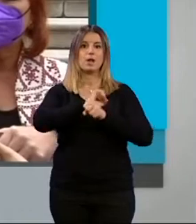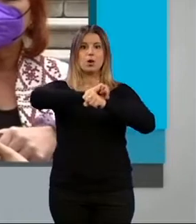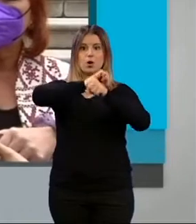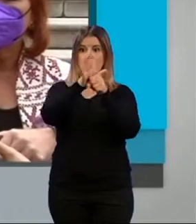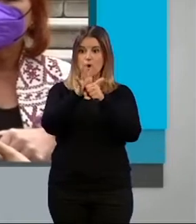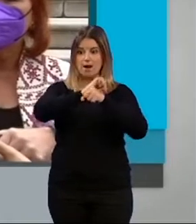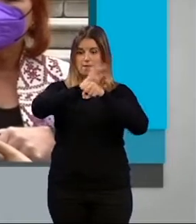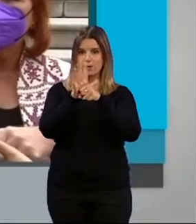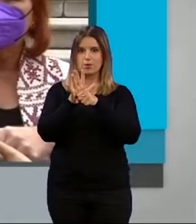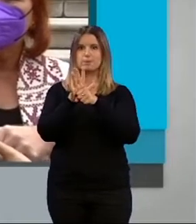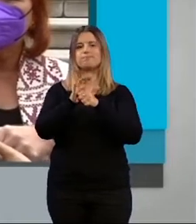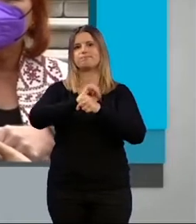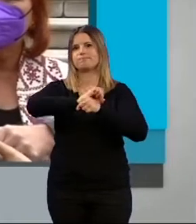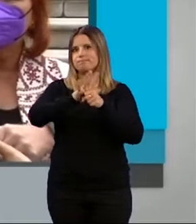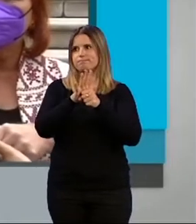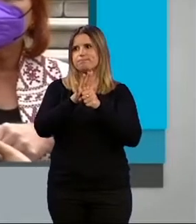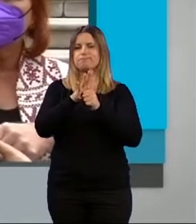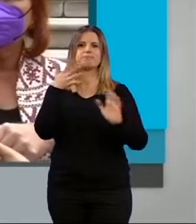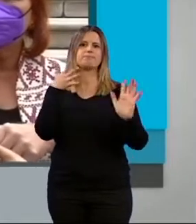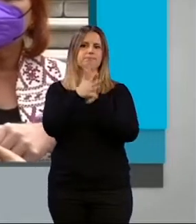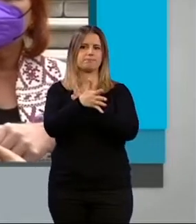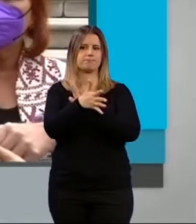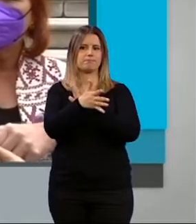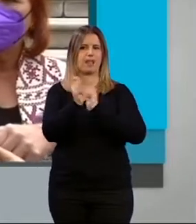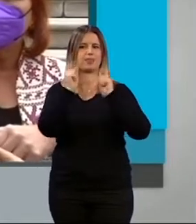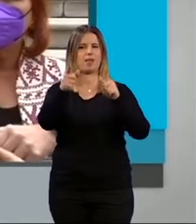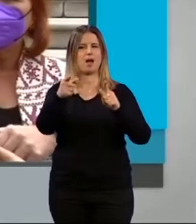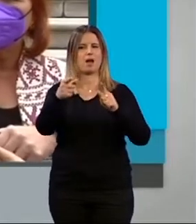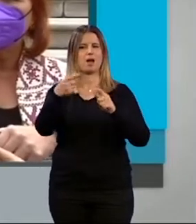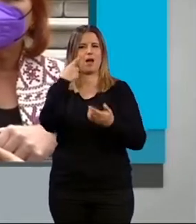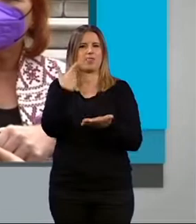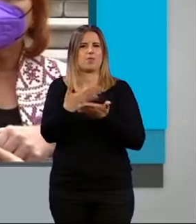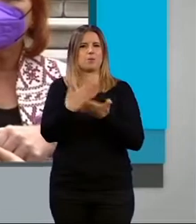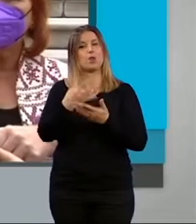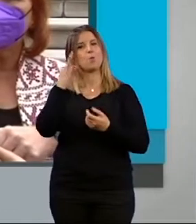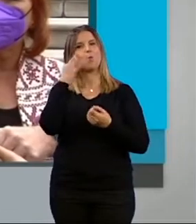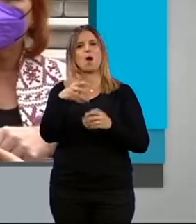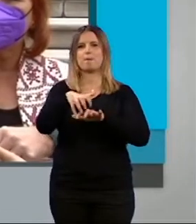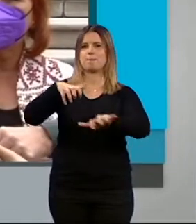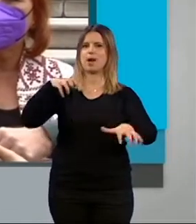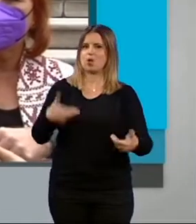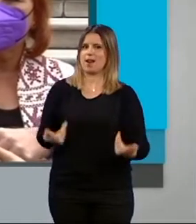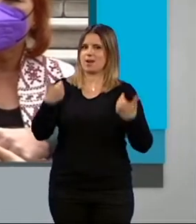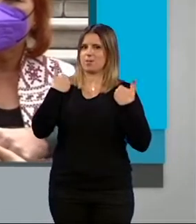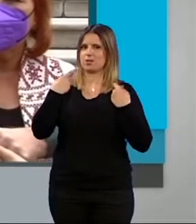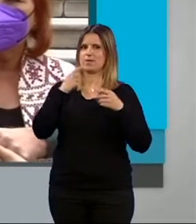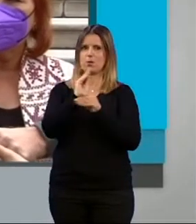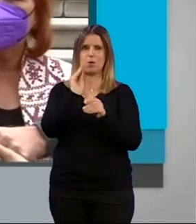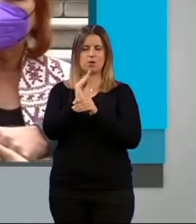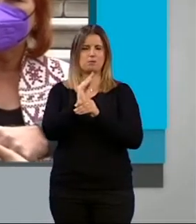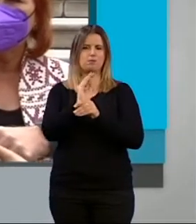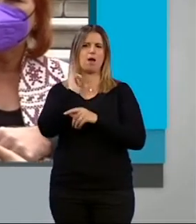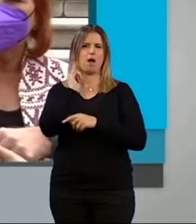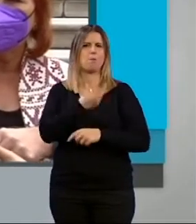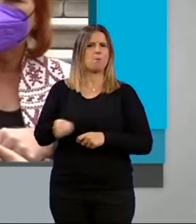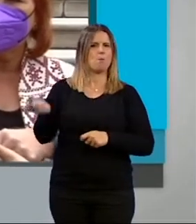ha mostrado que las mujeres son las que están llevando la mayor carga. Por un lado tenemos magníficas profesionales